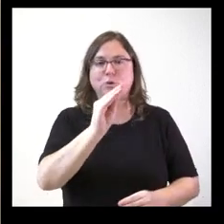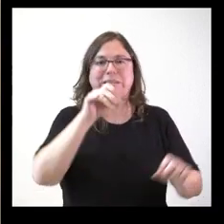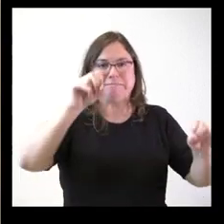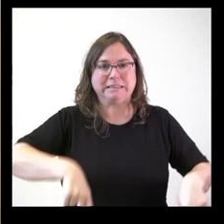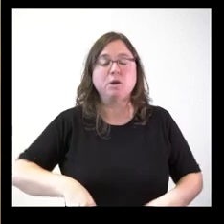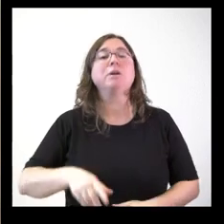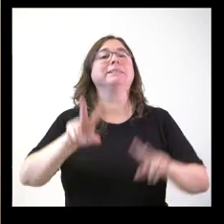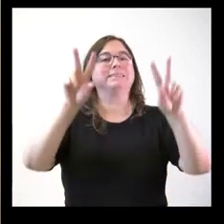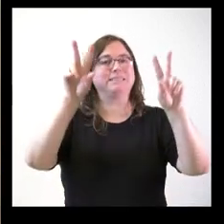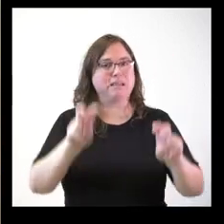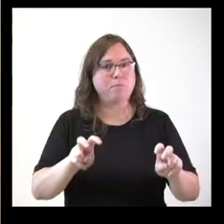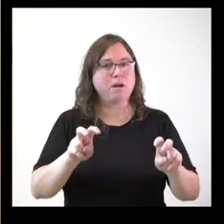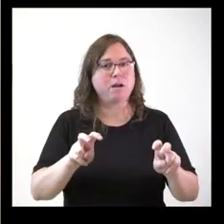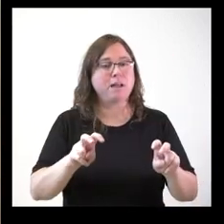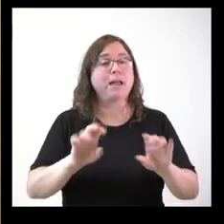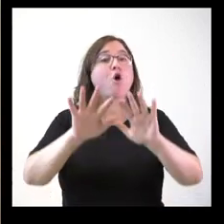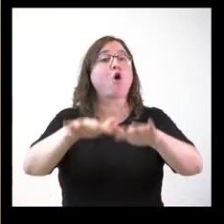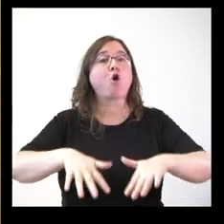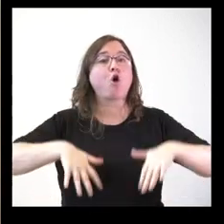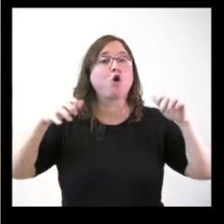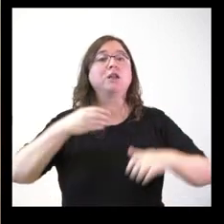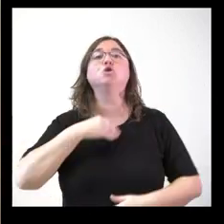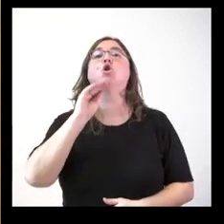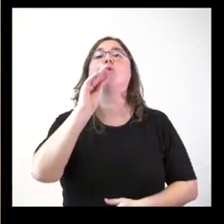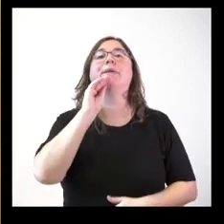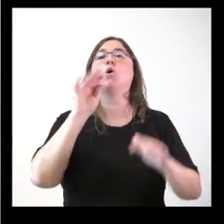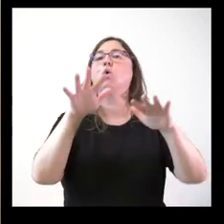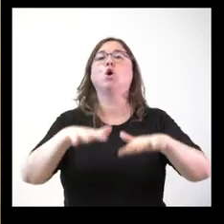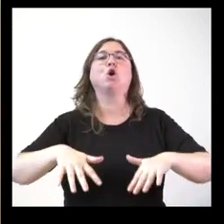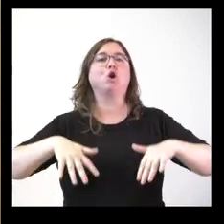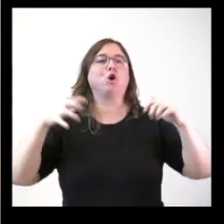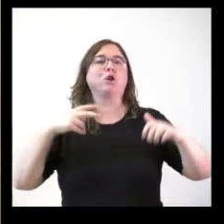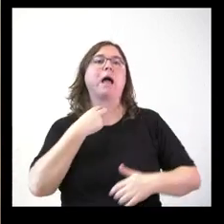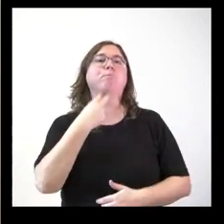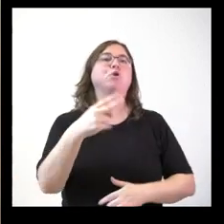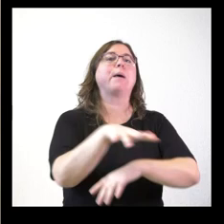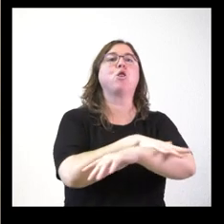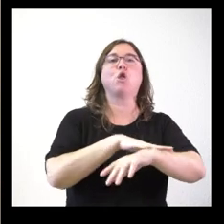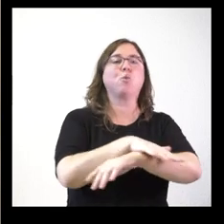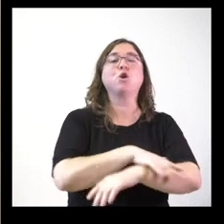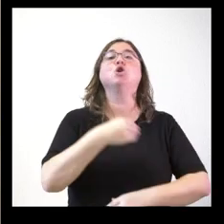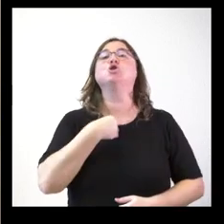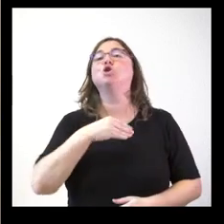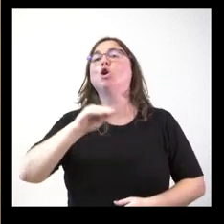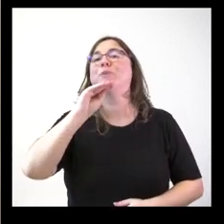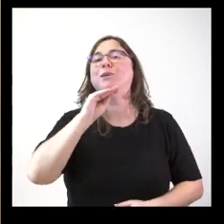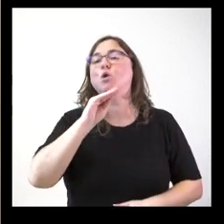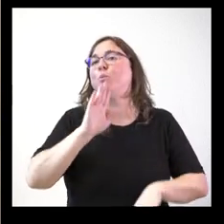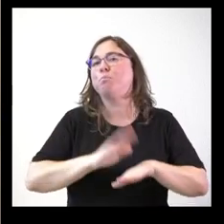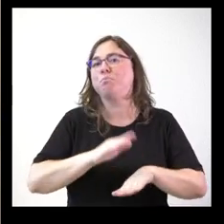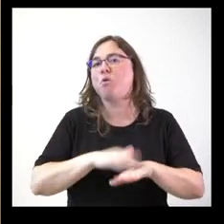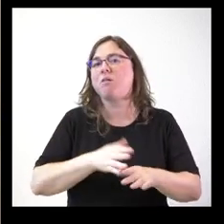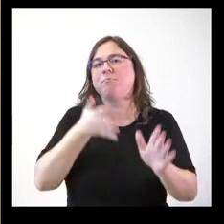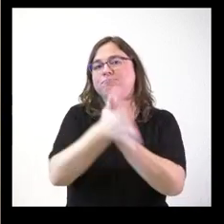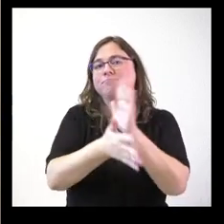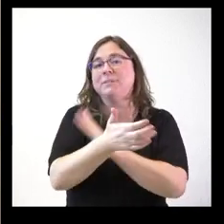Con respecto a lo de las Cortes, yo no pregunto por las Cortes al portavoz del Gobierno de la Junta, sino cuál es el argumento más